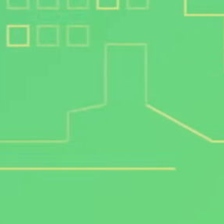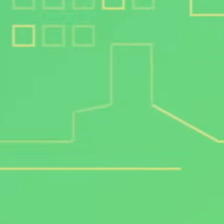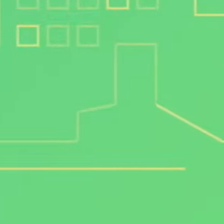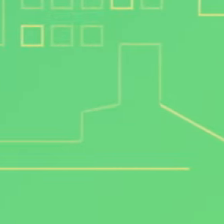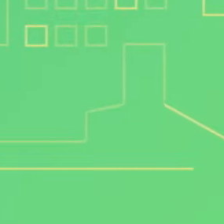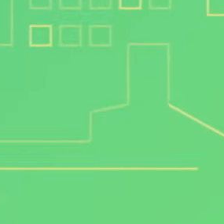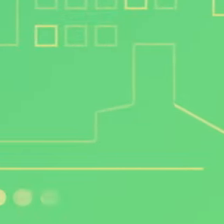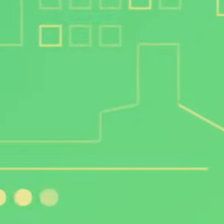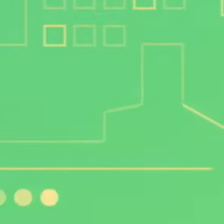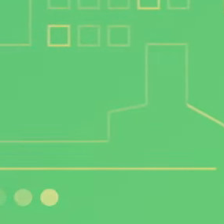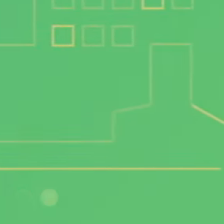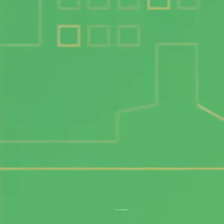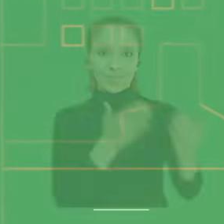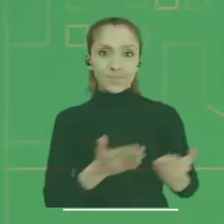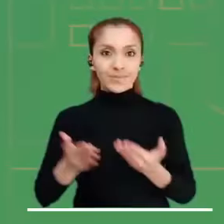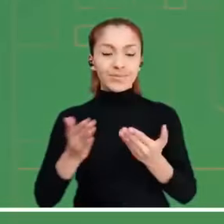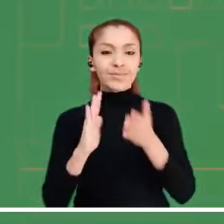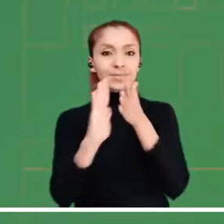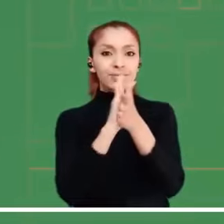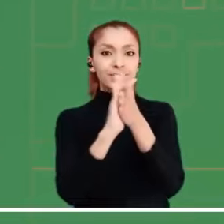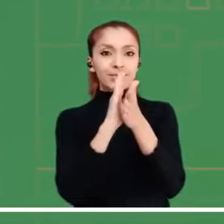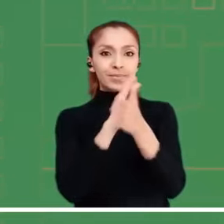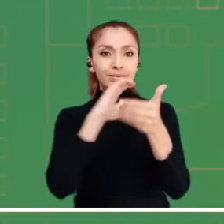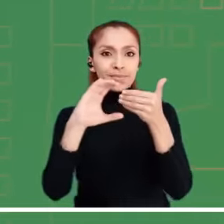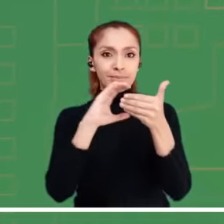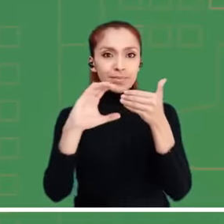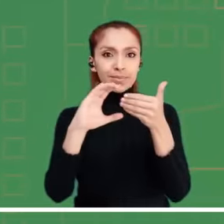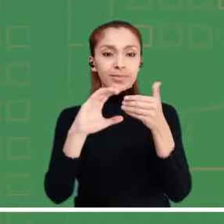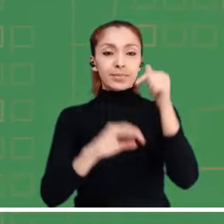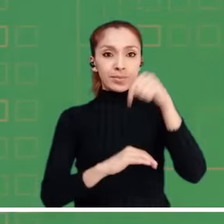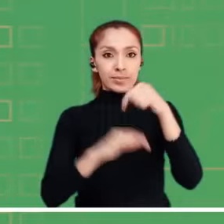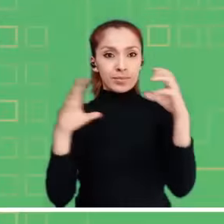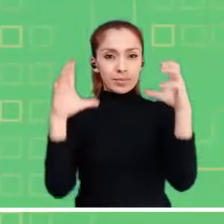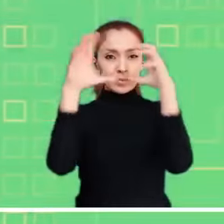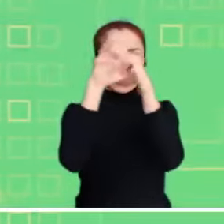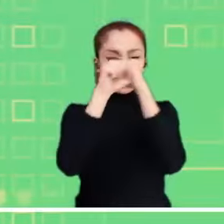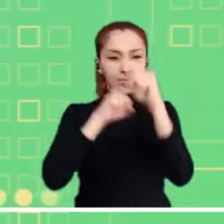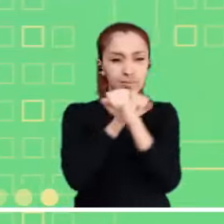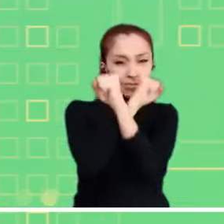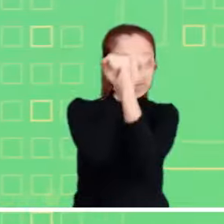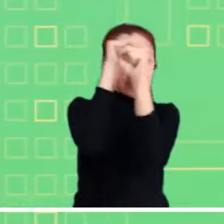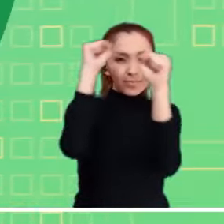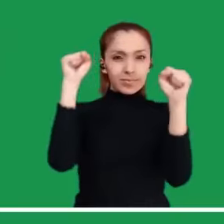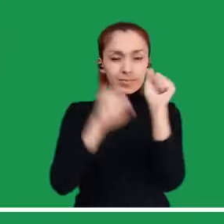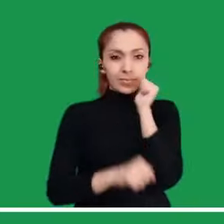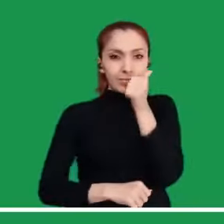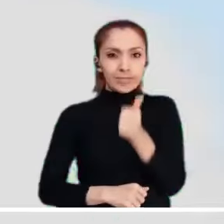Bienvenidos a conocer el pronóstico del tiempo que acompañará la noche y la madrugada.